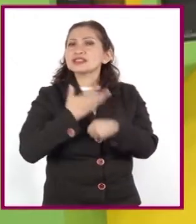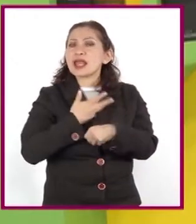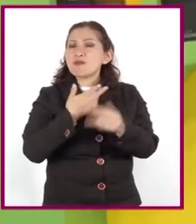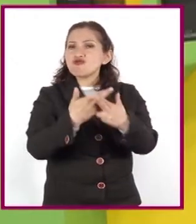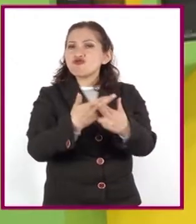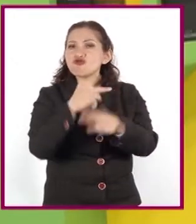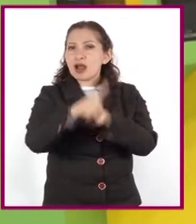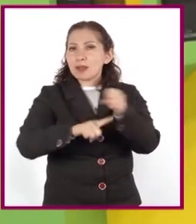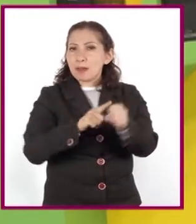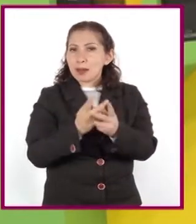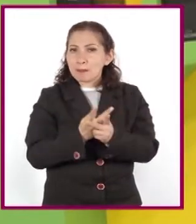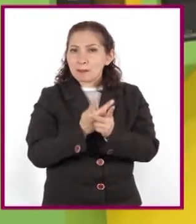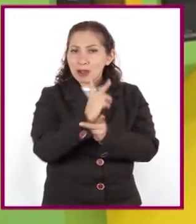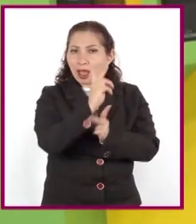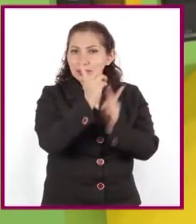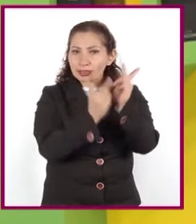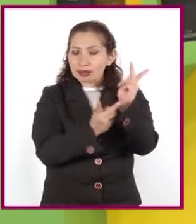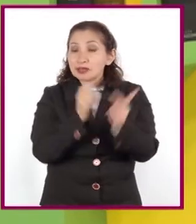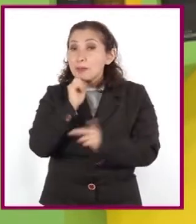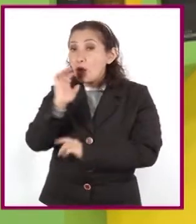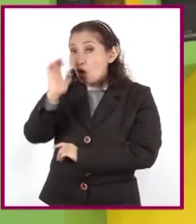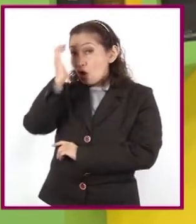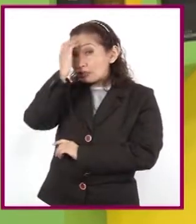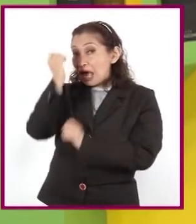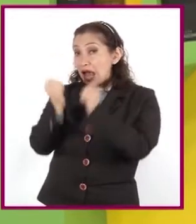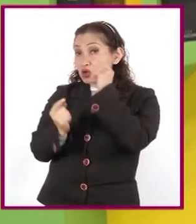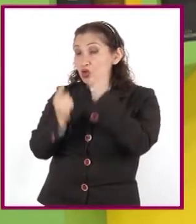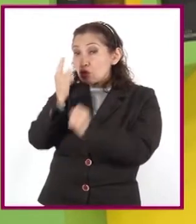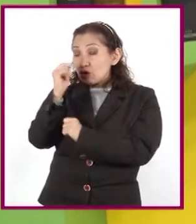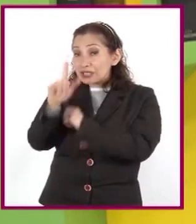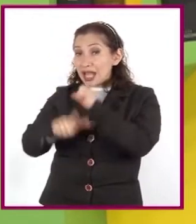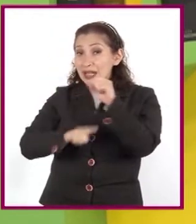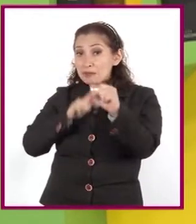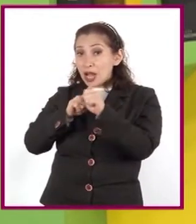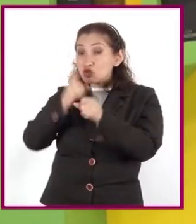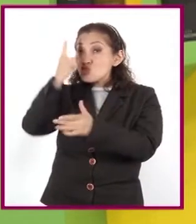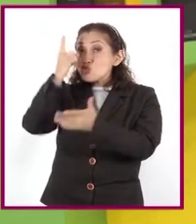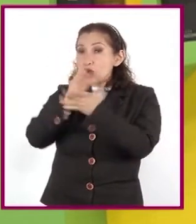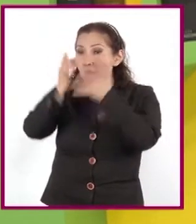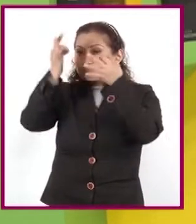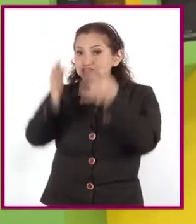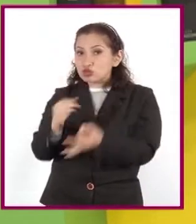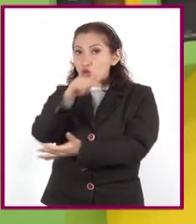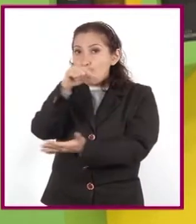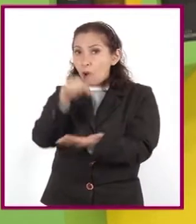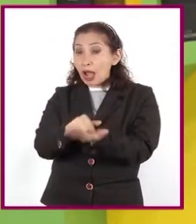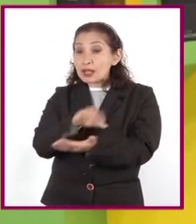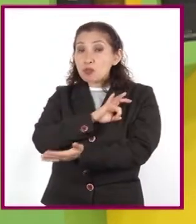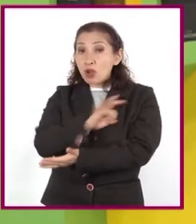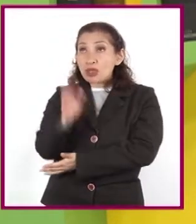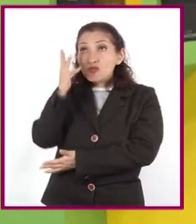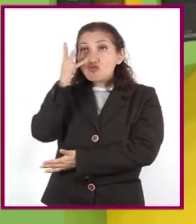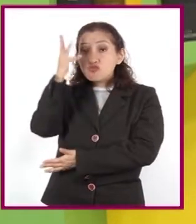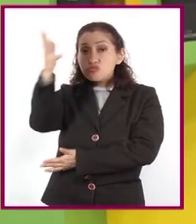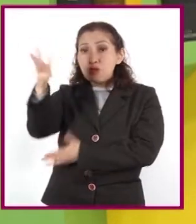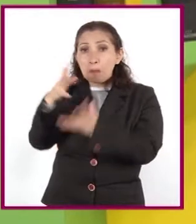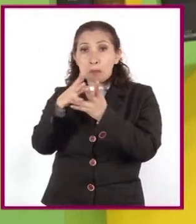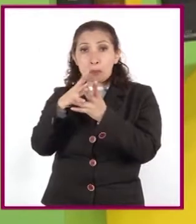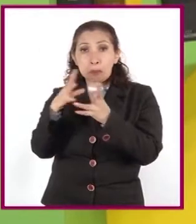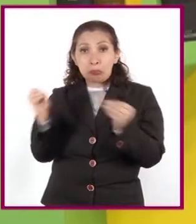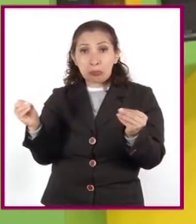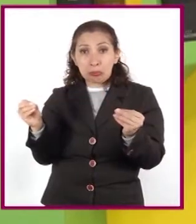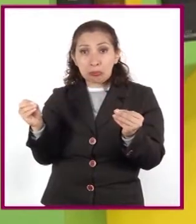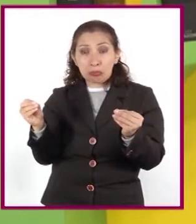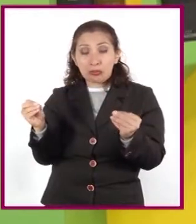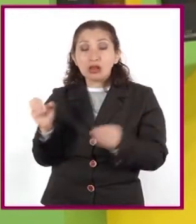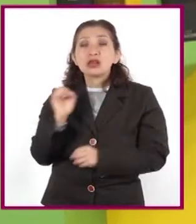También conoceremos algunas especies endémicas que se encuentran en peligro de extinción. Además,